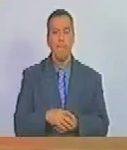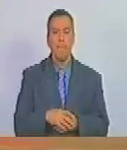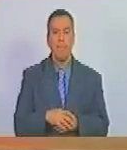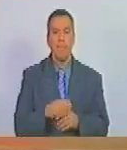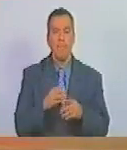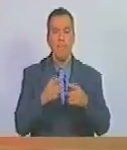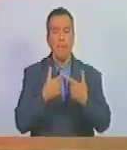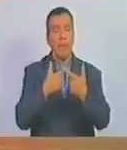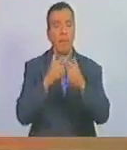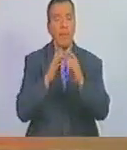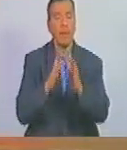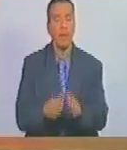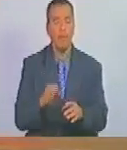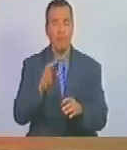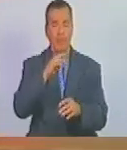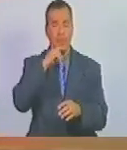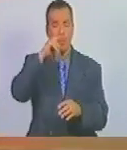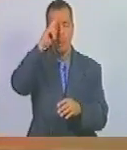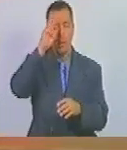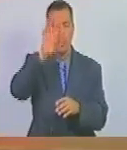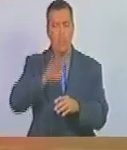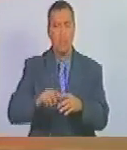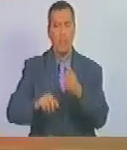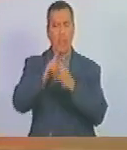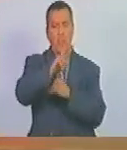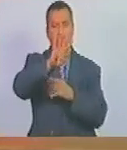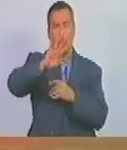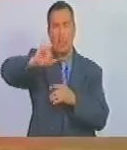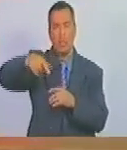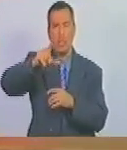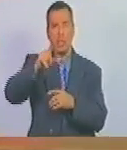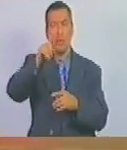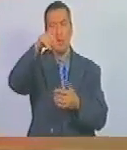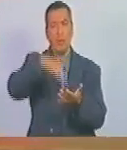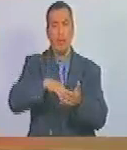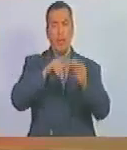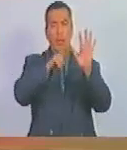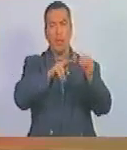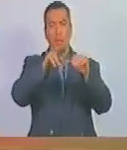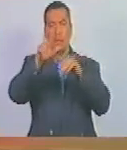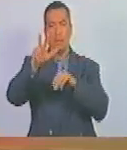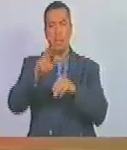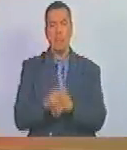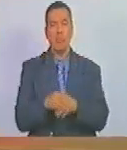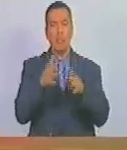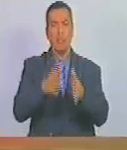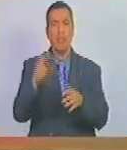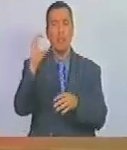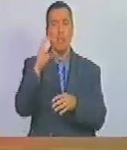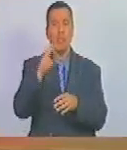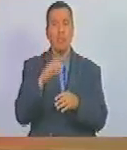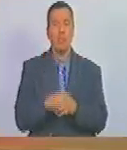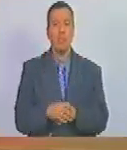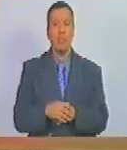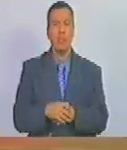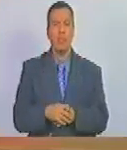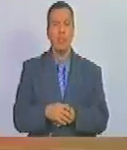Libertador y Padre de la Patria, nació el 24 de julio de 1873 en la ciudad de Caracas,